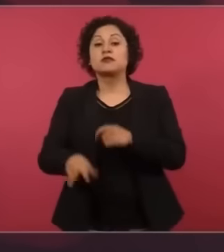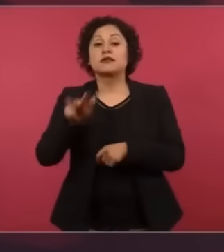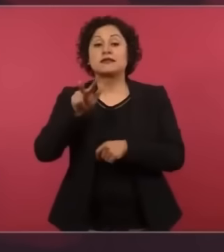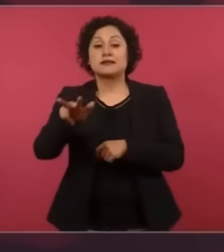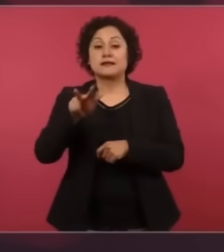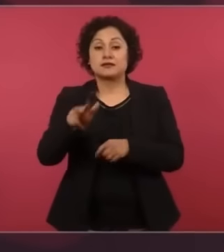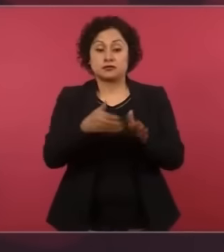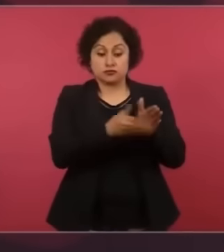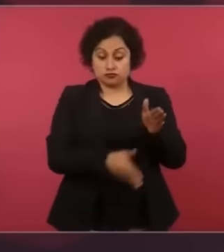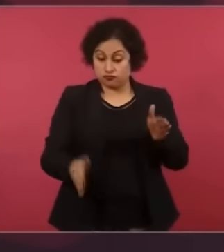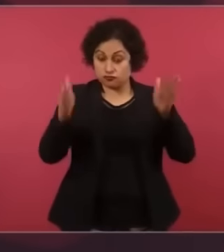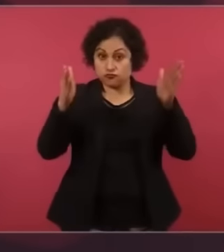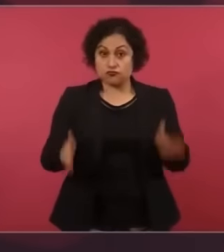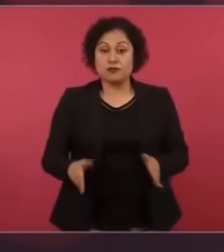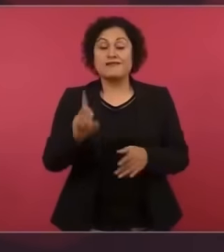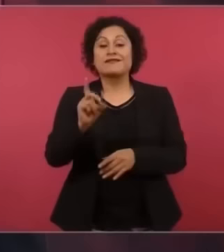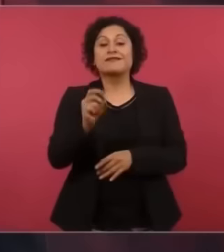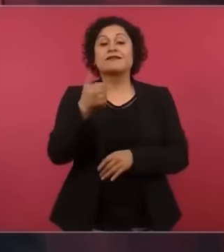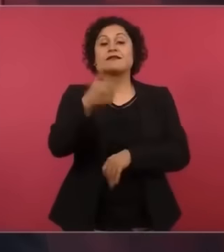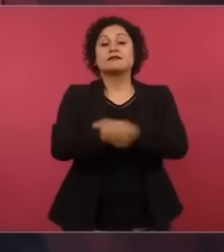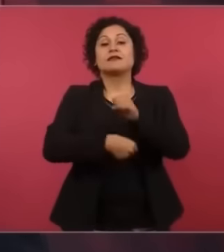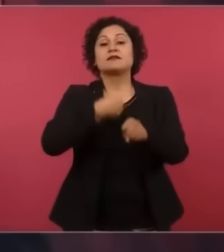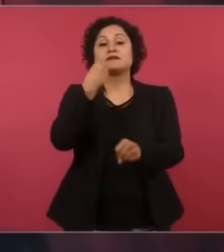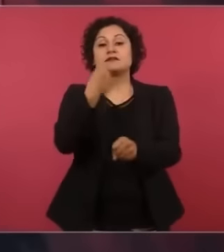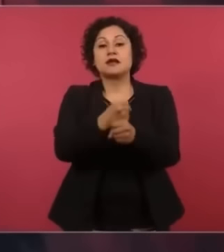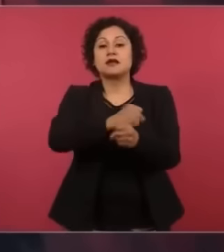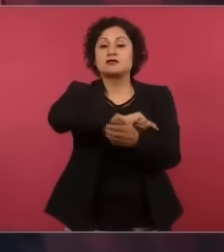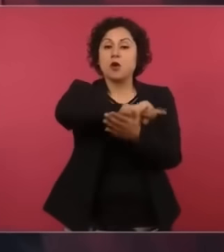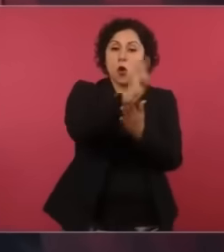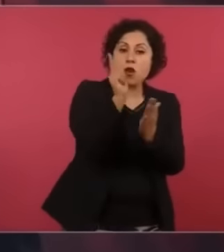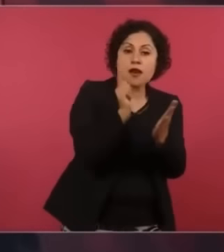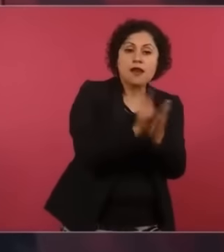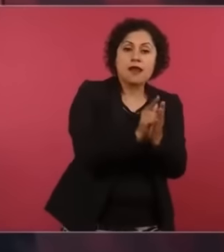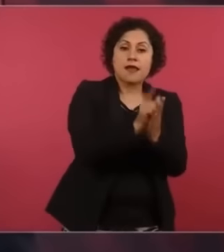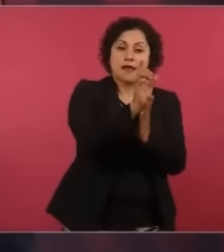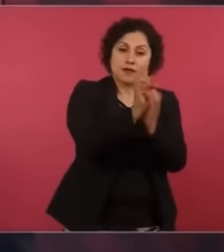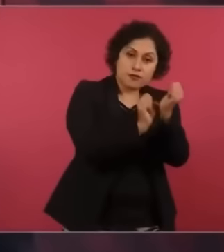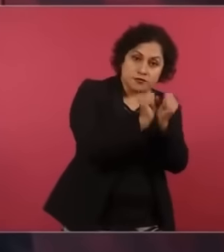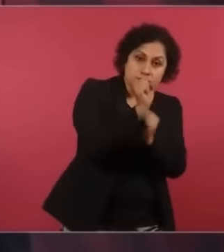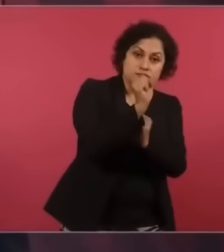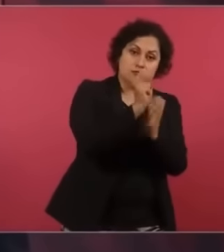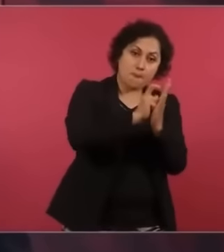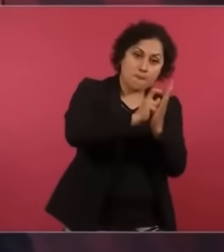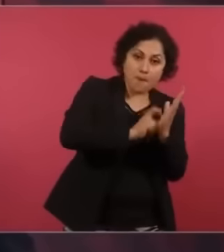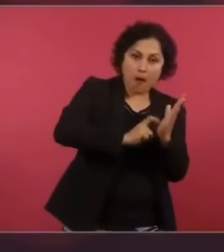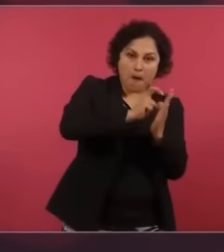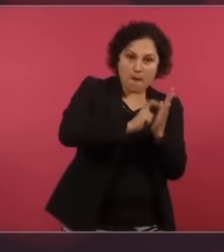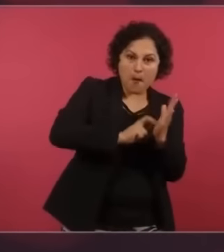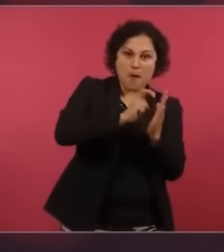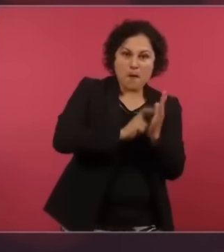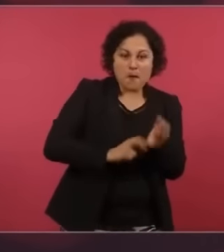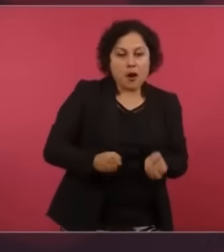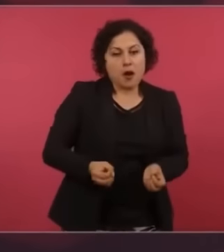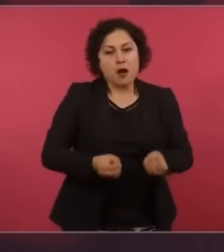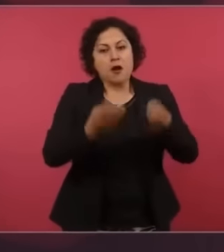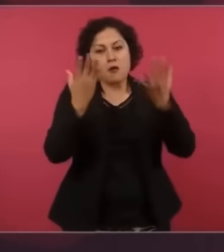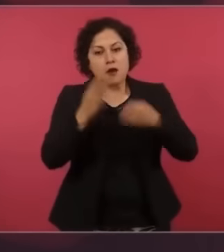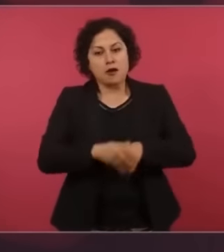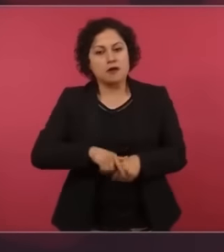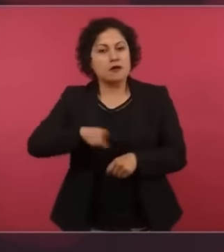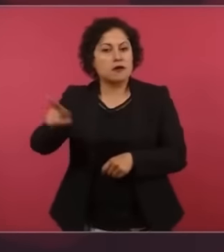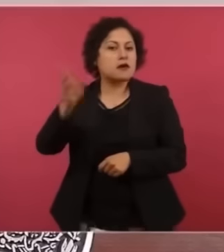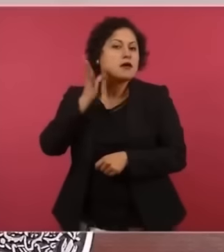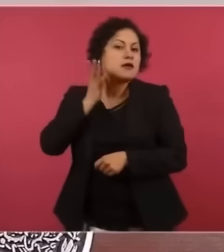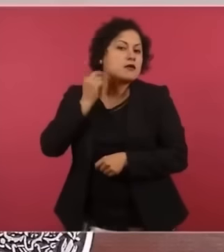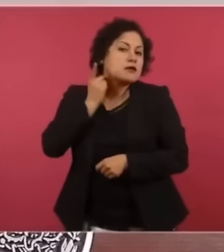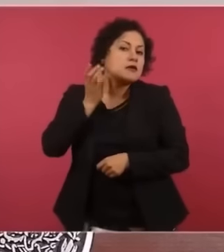todas las reformas que se hicieron a la Constitución y a las leyes en la Cámara de Diputados y en la